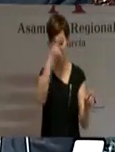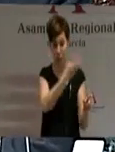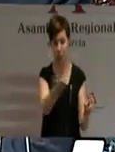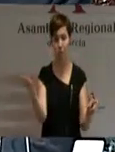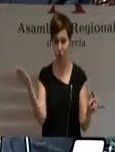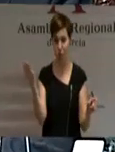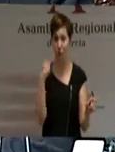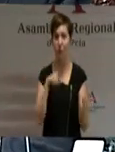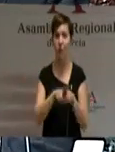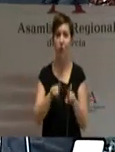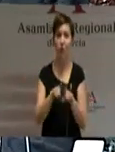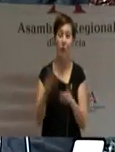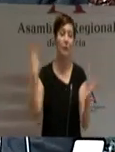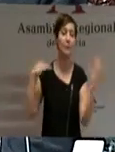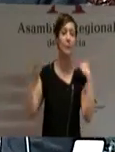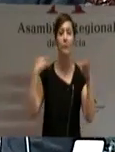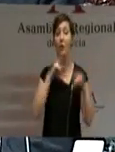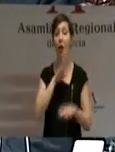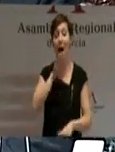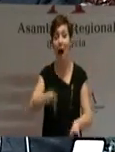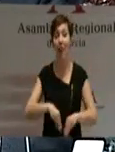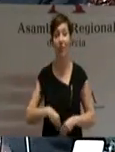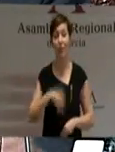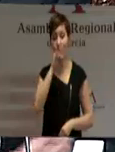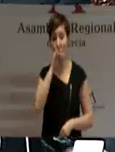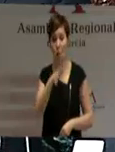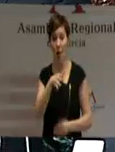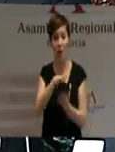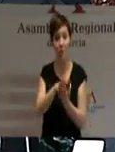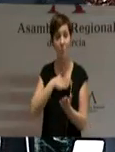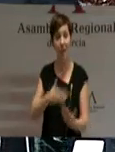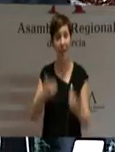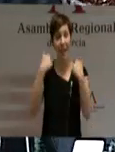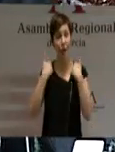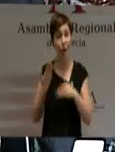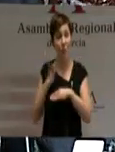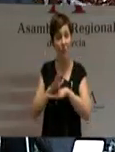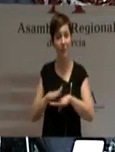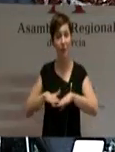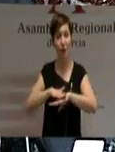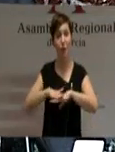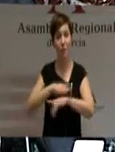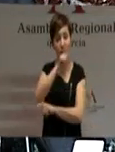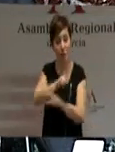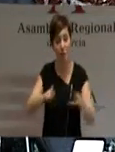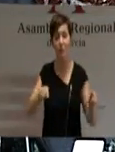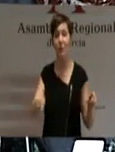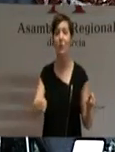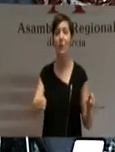responsabilidad que aceptamos cuando juramos o prometimos el cargo como representantes de los ciudadanos.